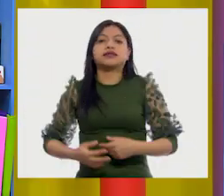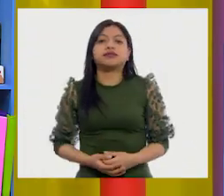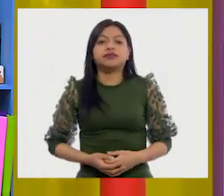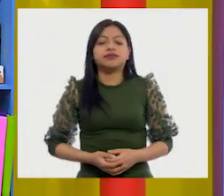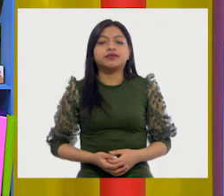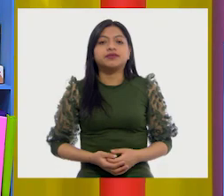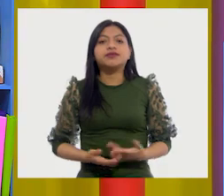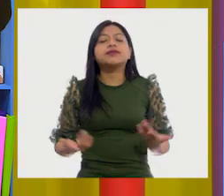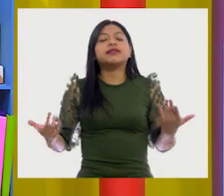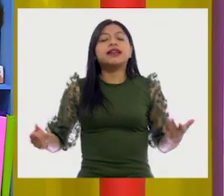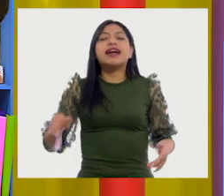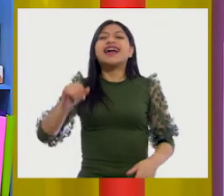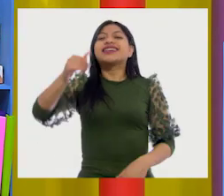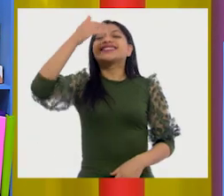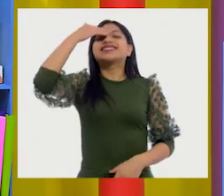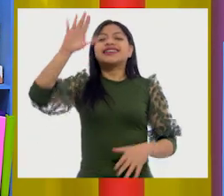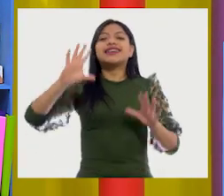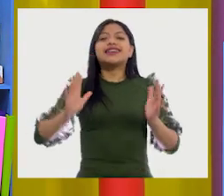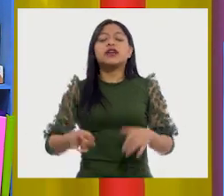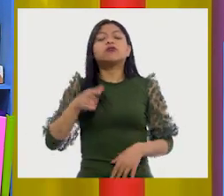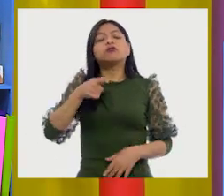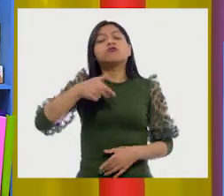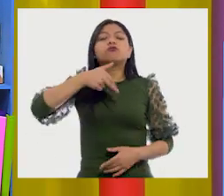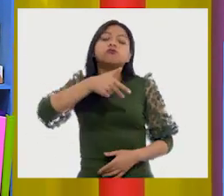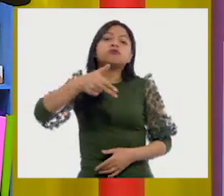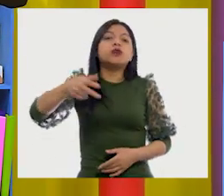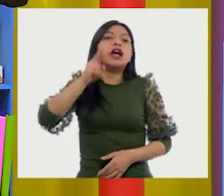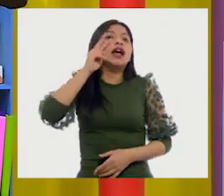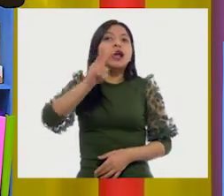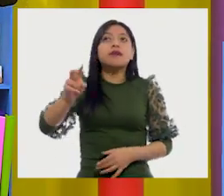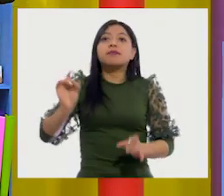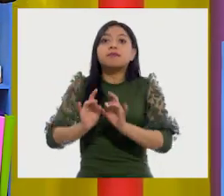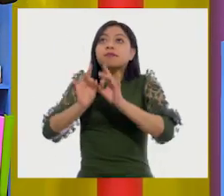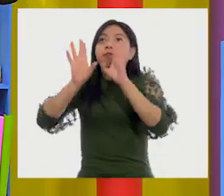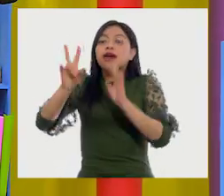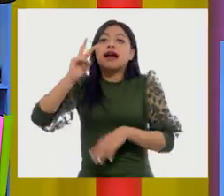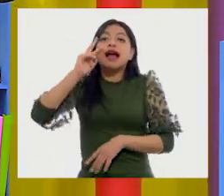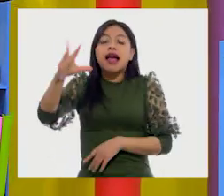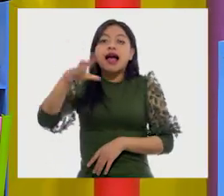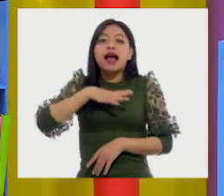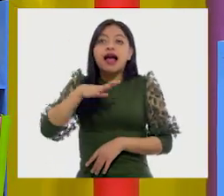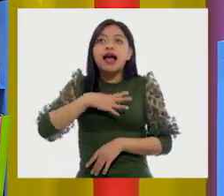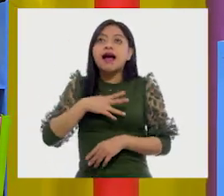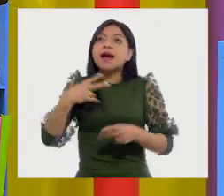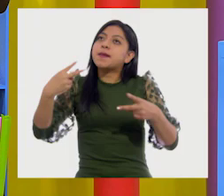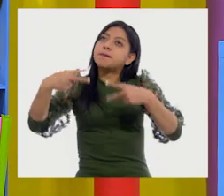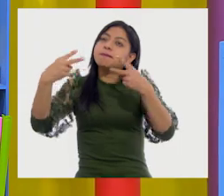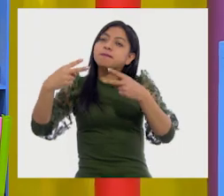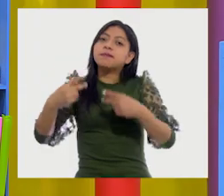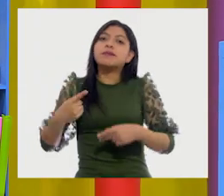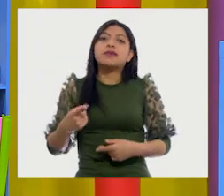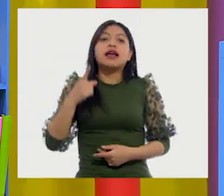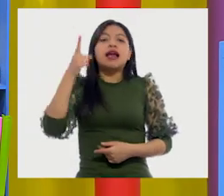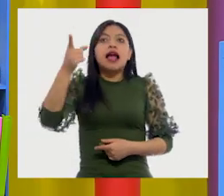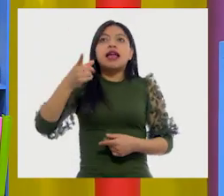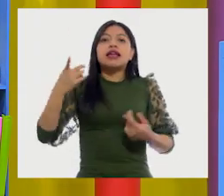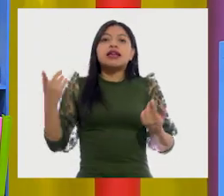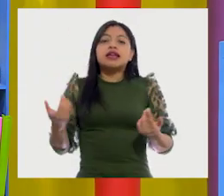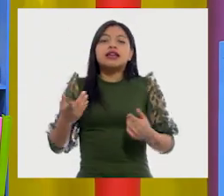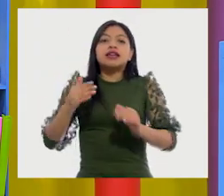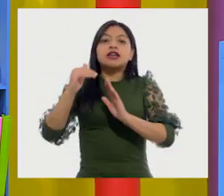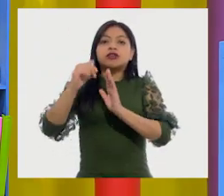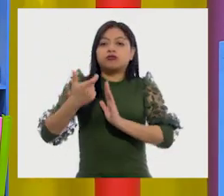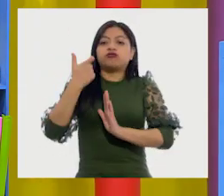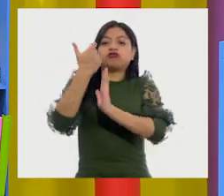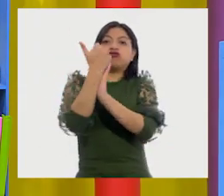cuando uno va así caminando en su coche y ve así alguna marca de algo y que te dicen, la oferta, solo